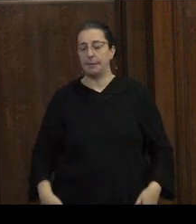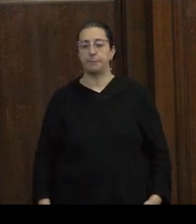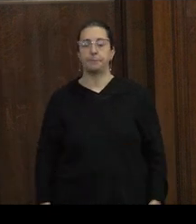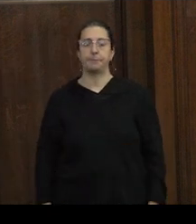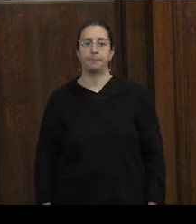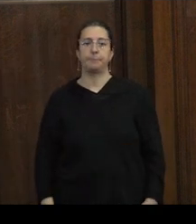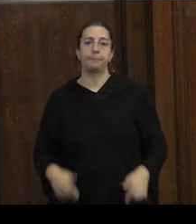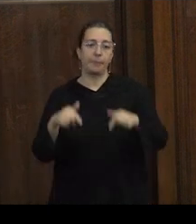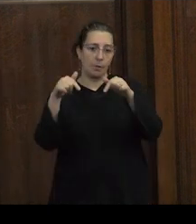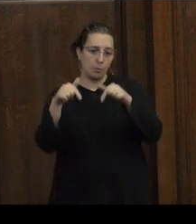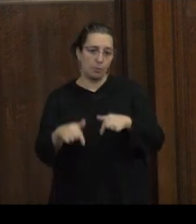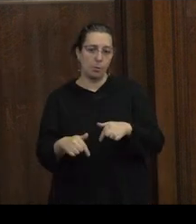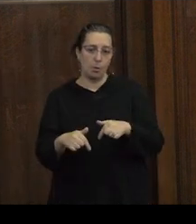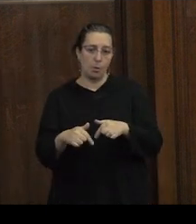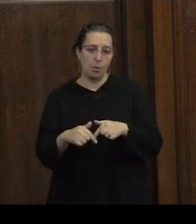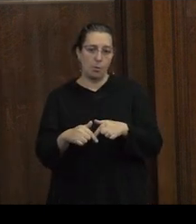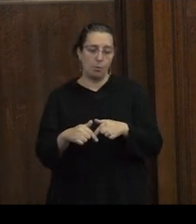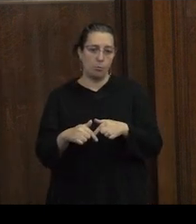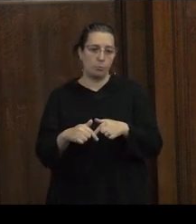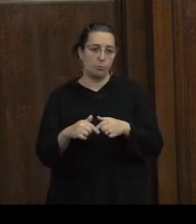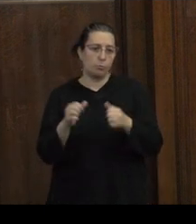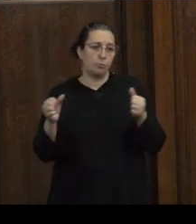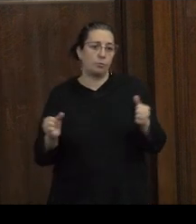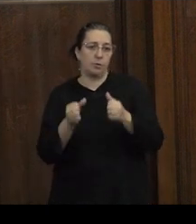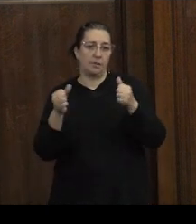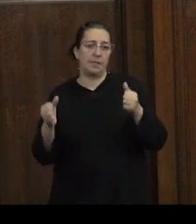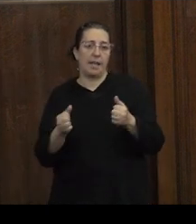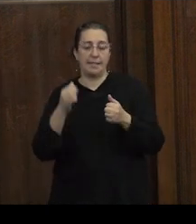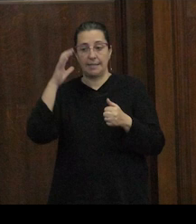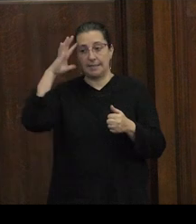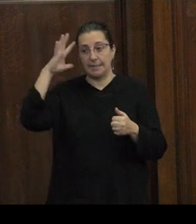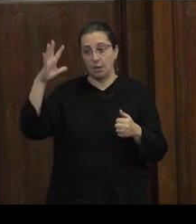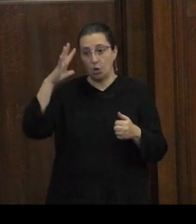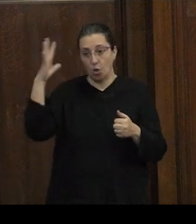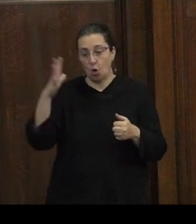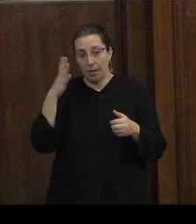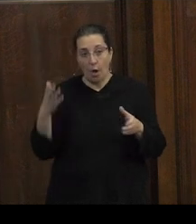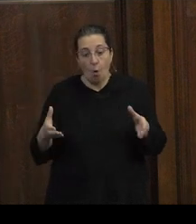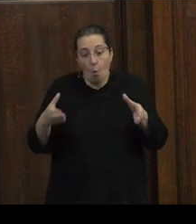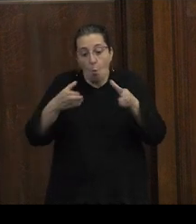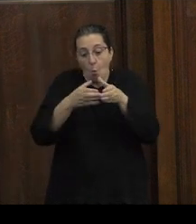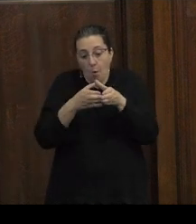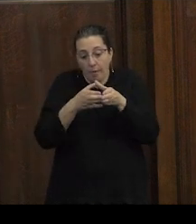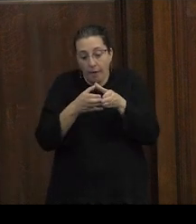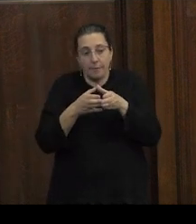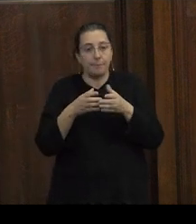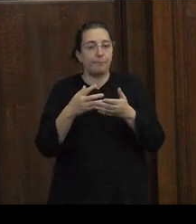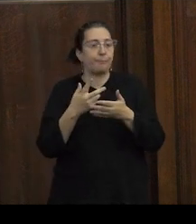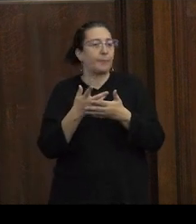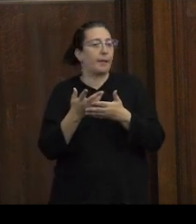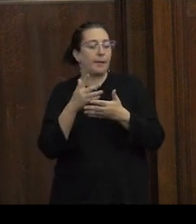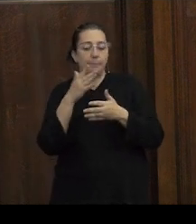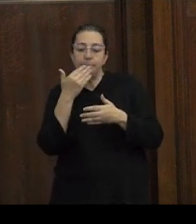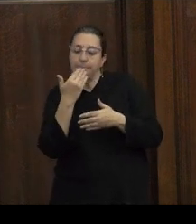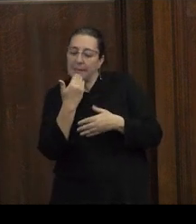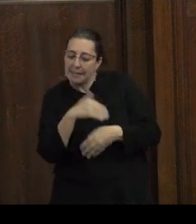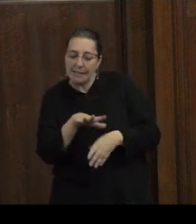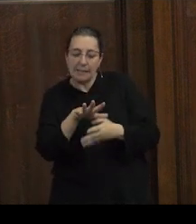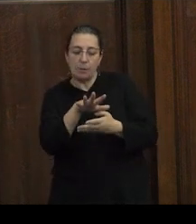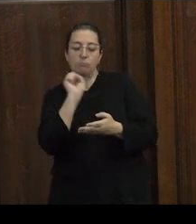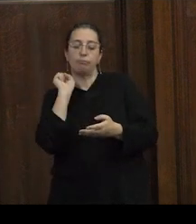esta suele ser una práctica que se suele hacer en los campos de la psicología comunitaria que es la lectura de contexto como una herramienta